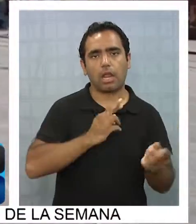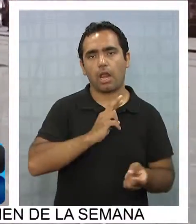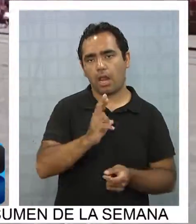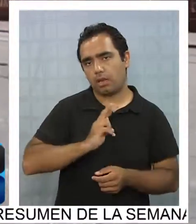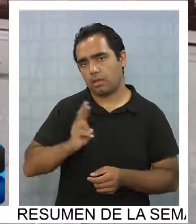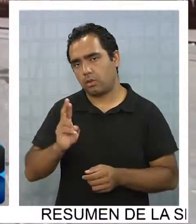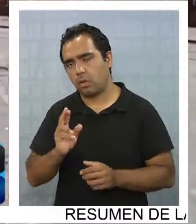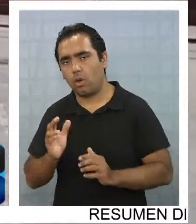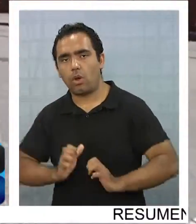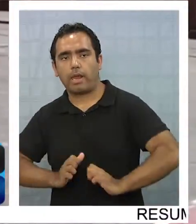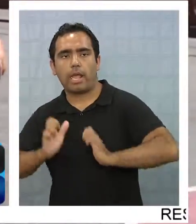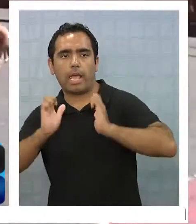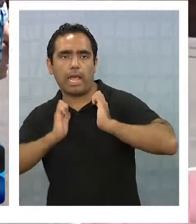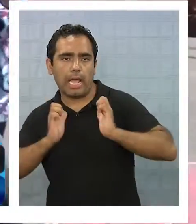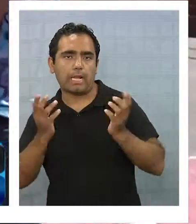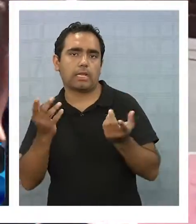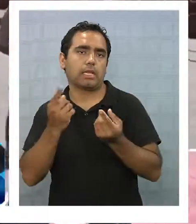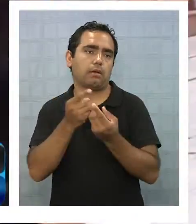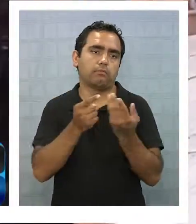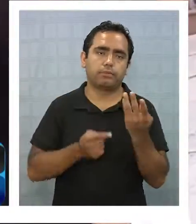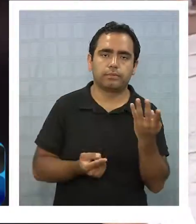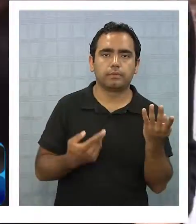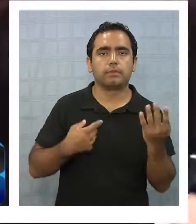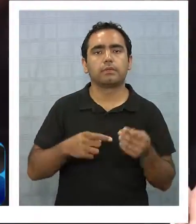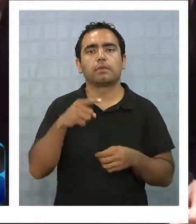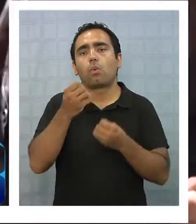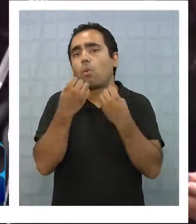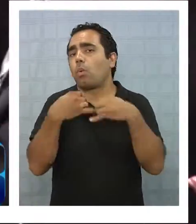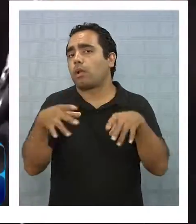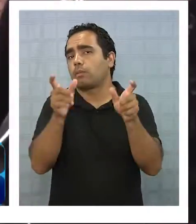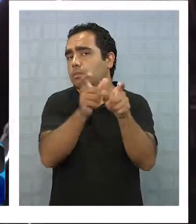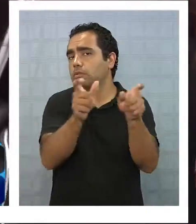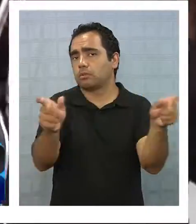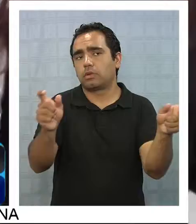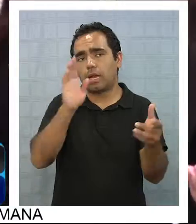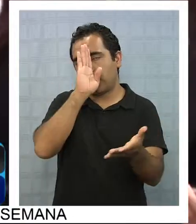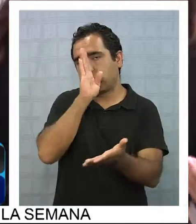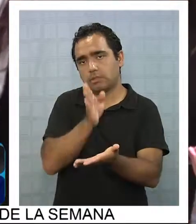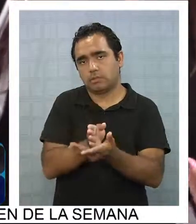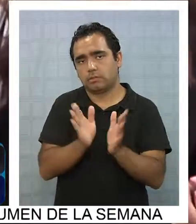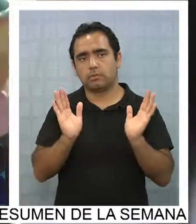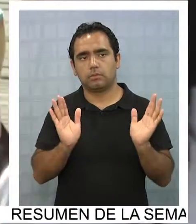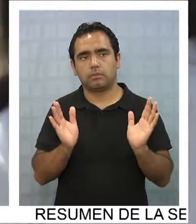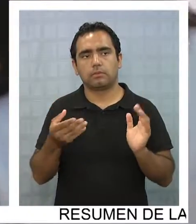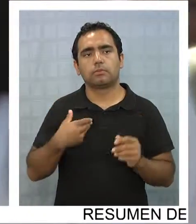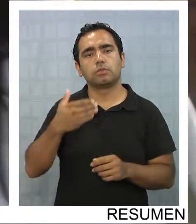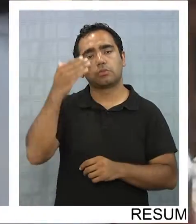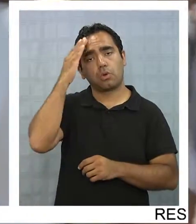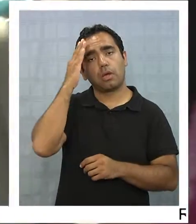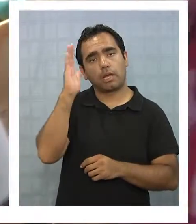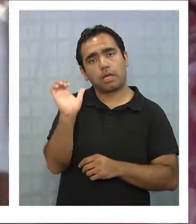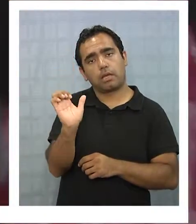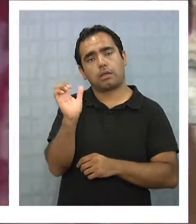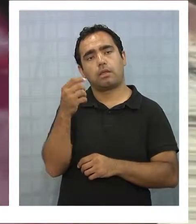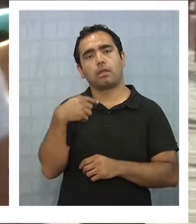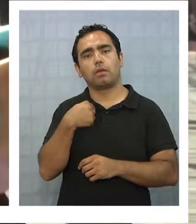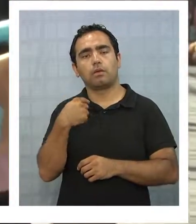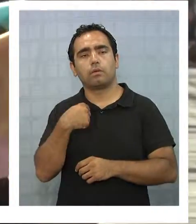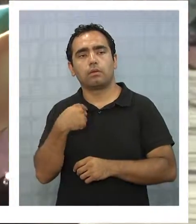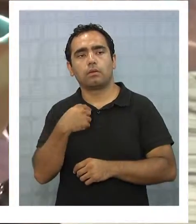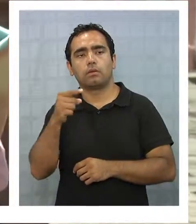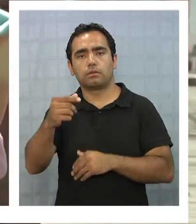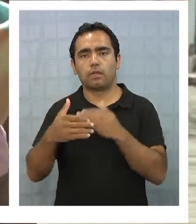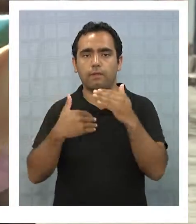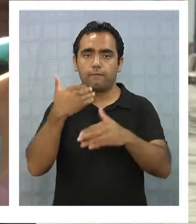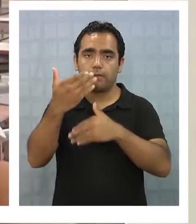conductas o en la ética y la moral que puede establecer cualquier persona en función a sus propias decisiones. Creo que lo que